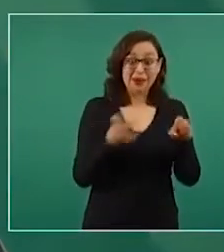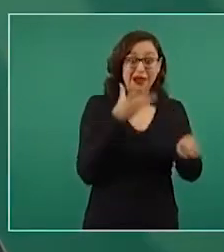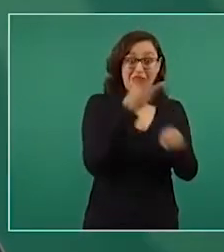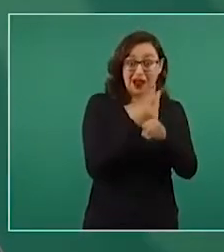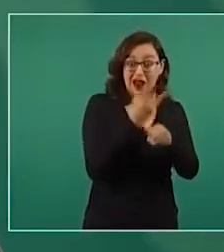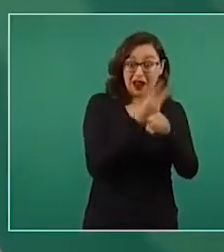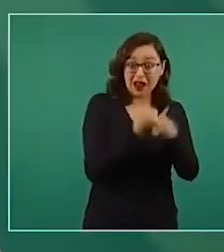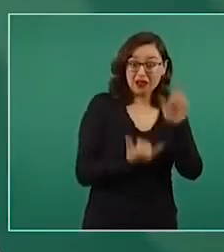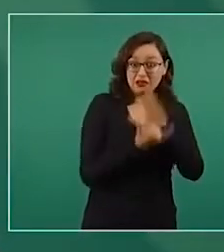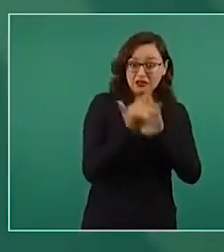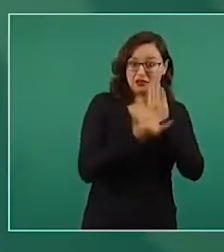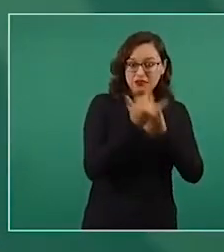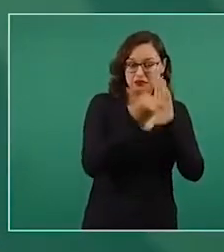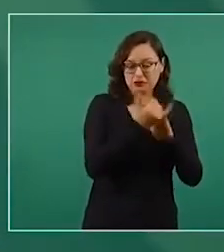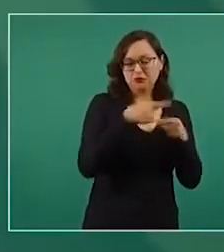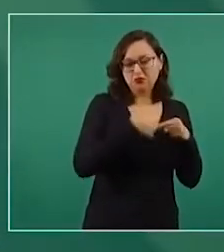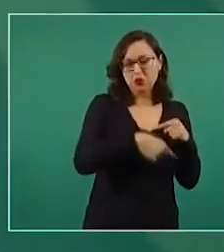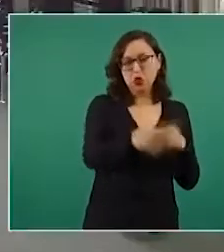de la obra.